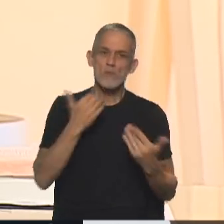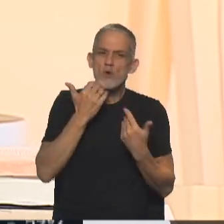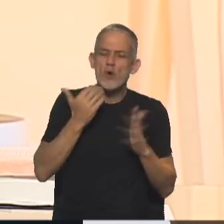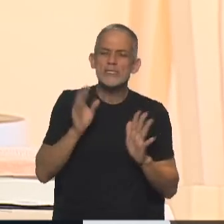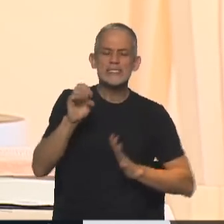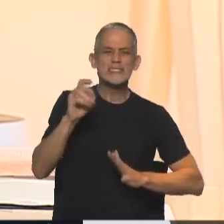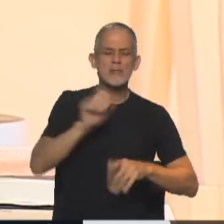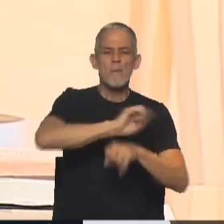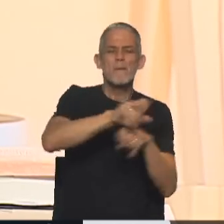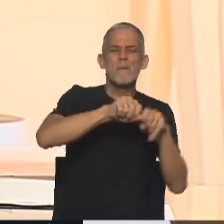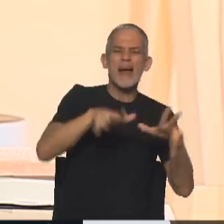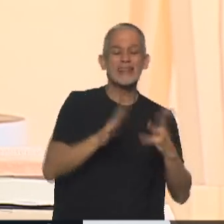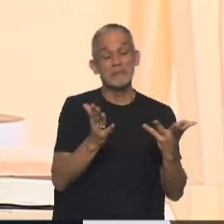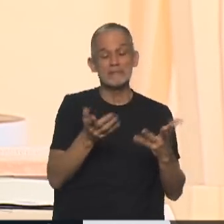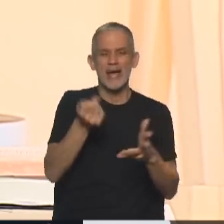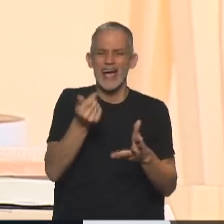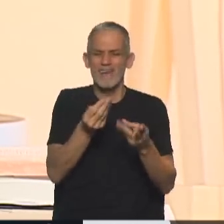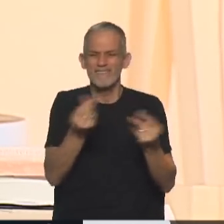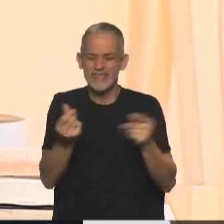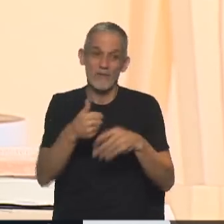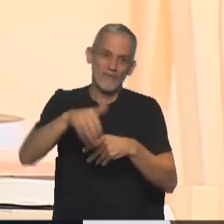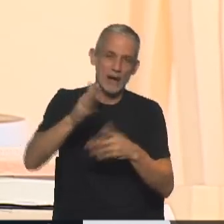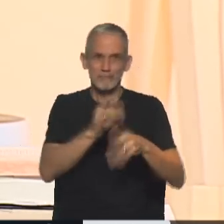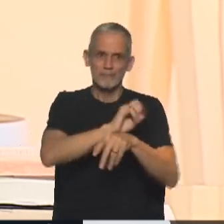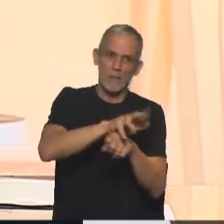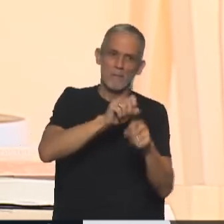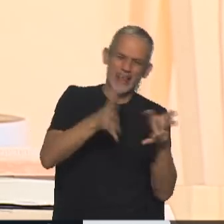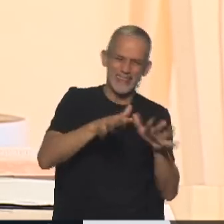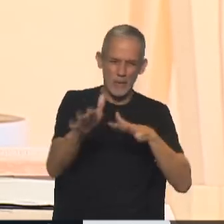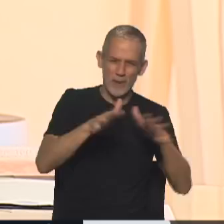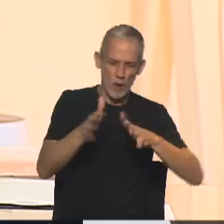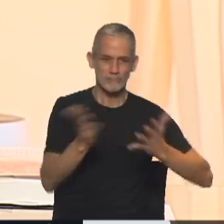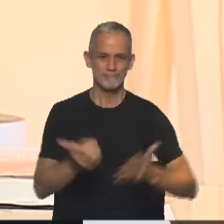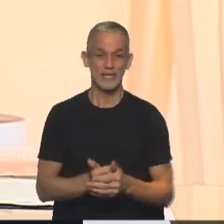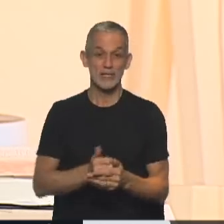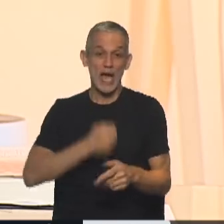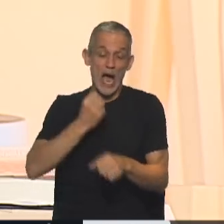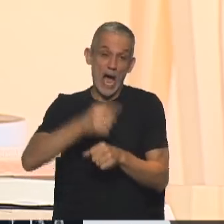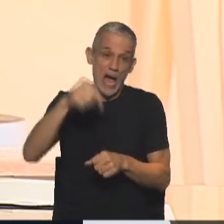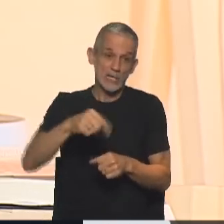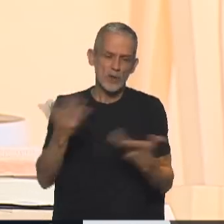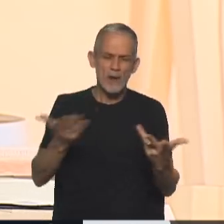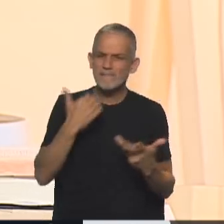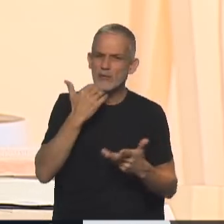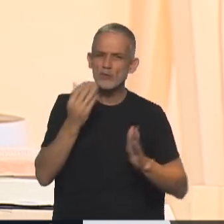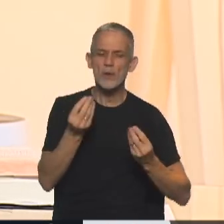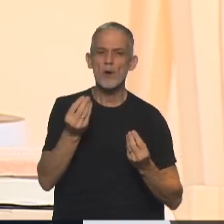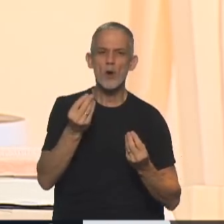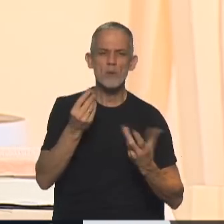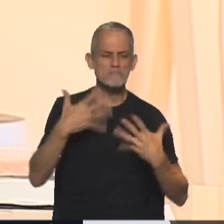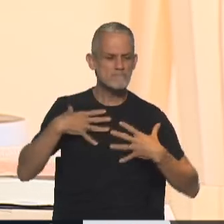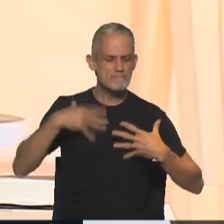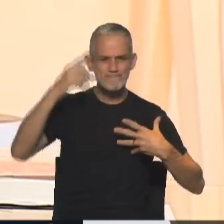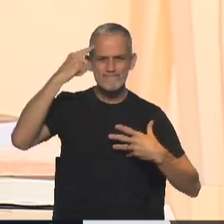llamarlo pospandemia, casi, entre pandémicos, pospandémicos. Aún no hemos medido los efectos que tiene la